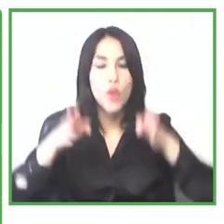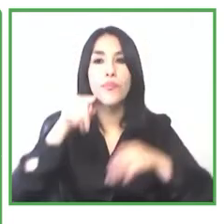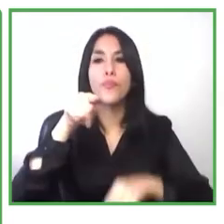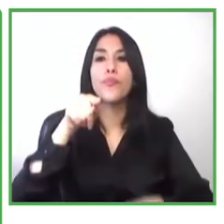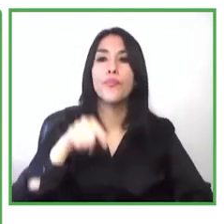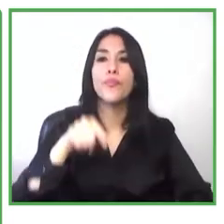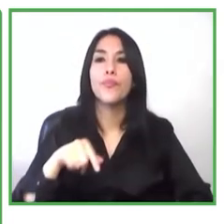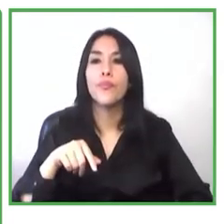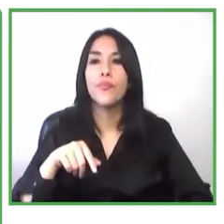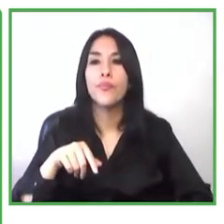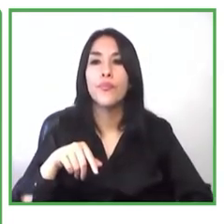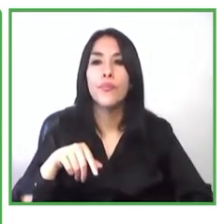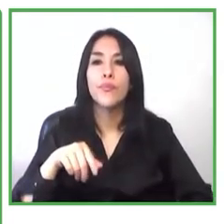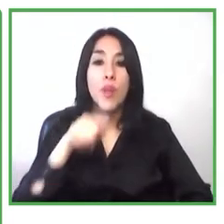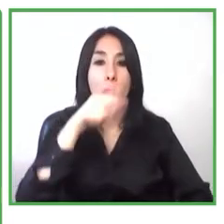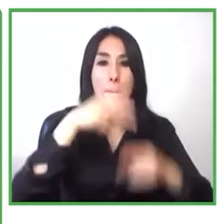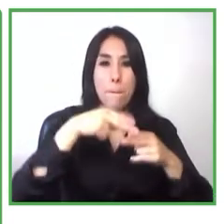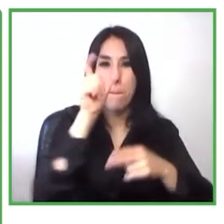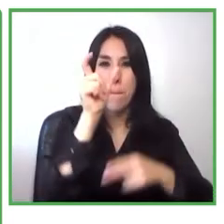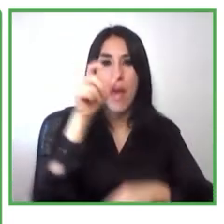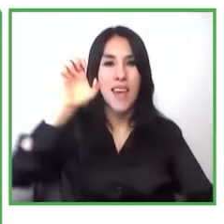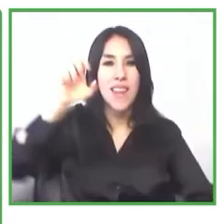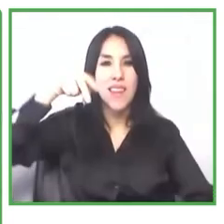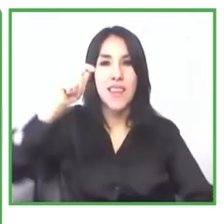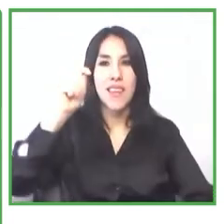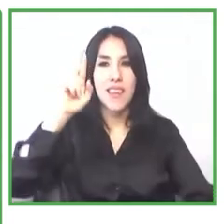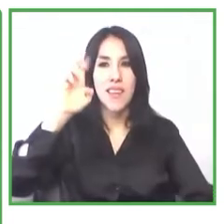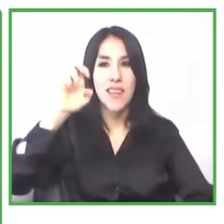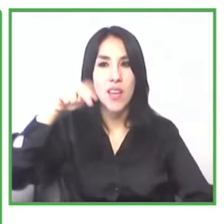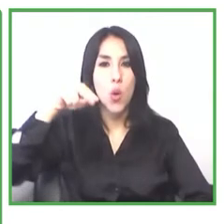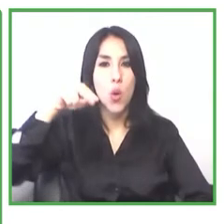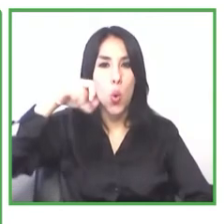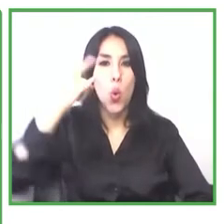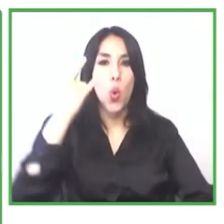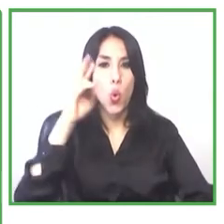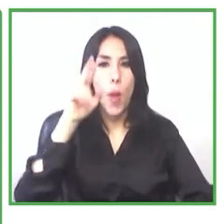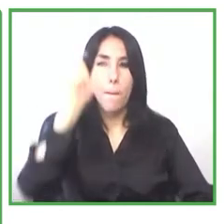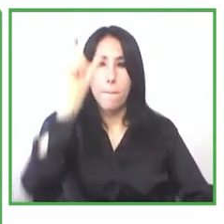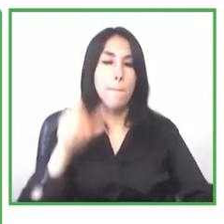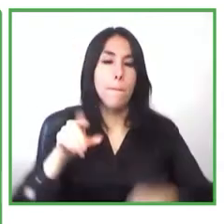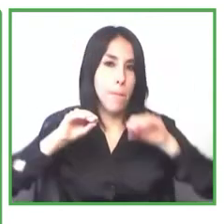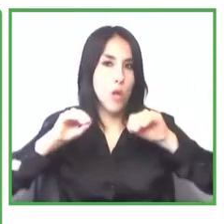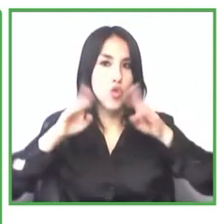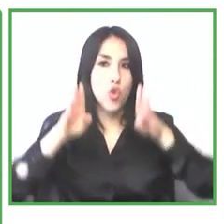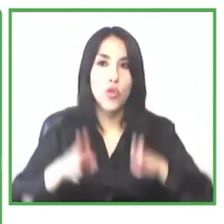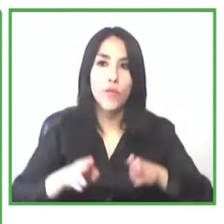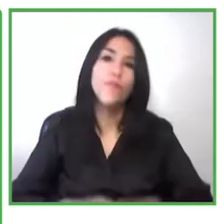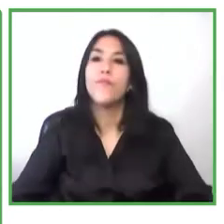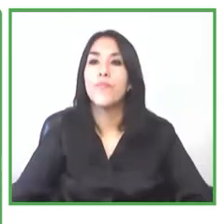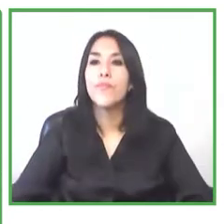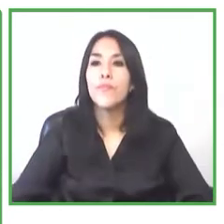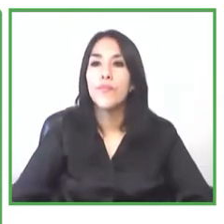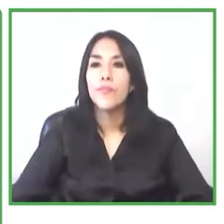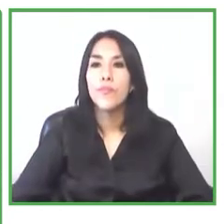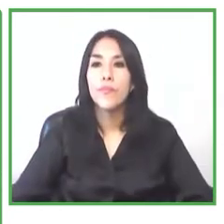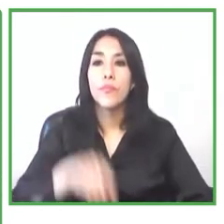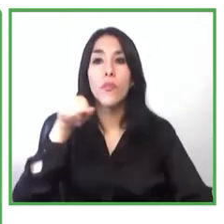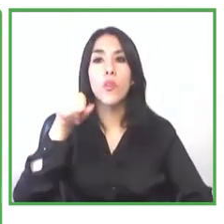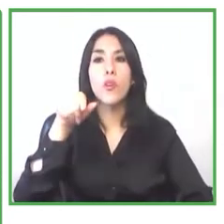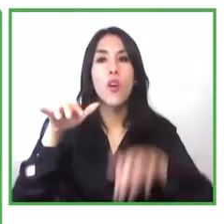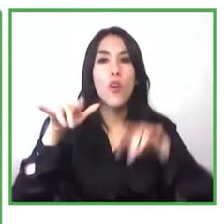mecanismos que pueden ayudarles a buscar financiamiento y hacer